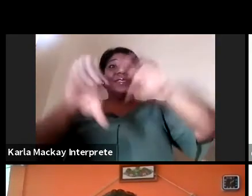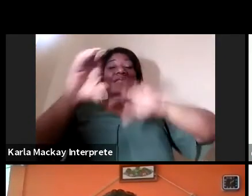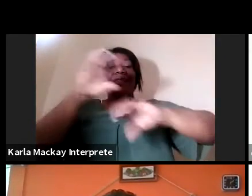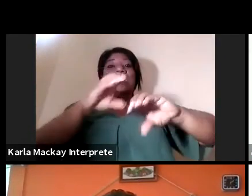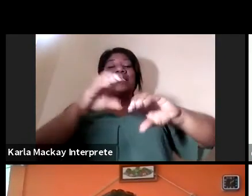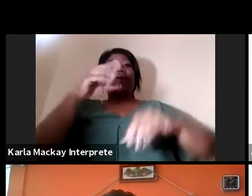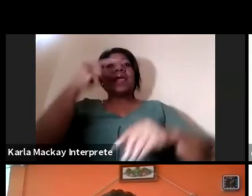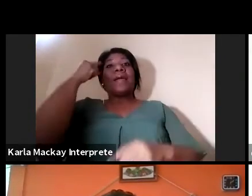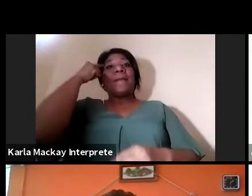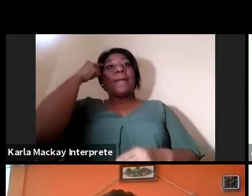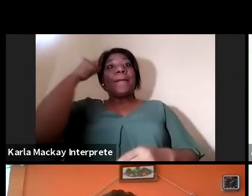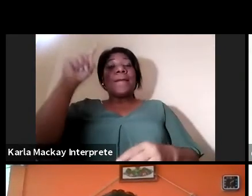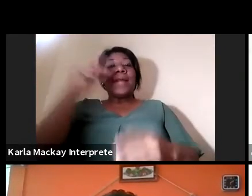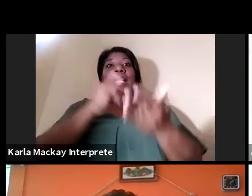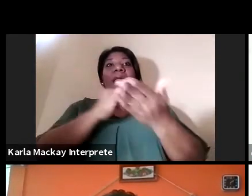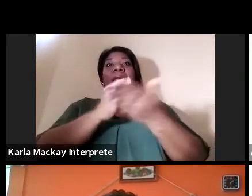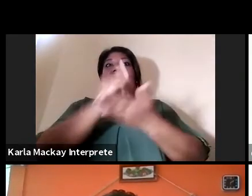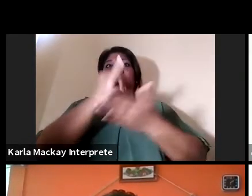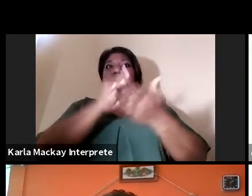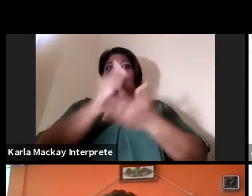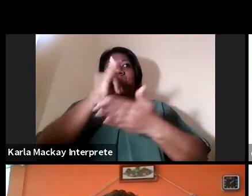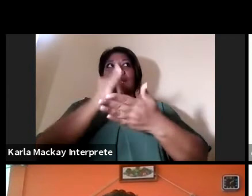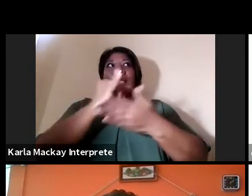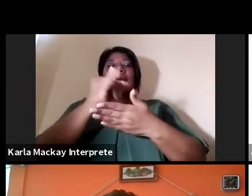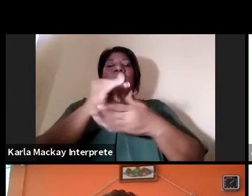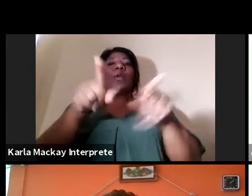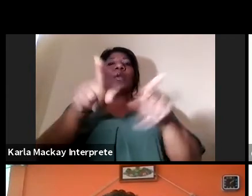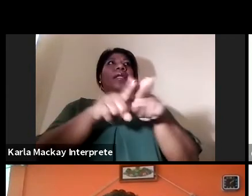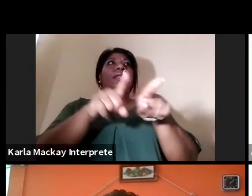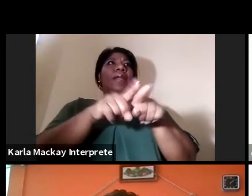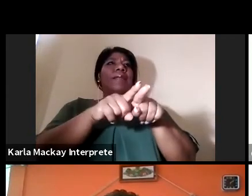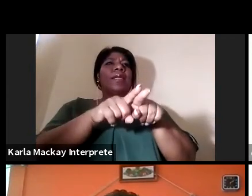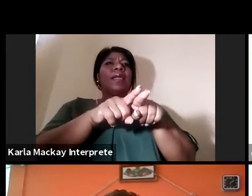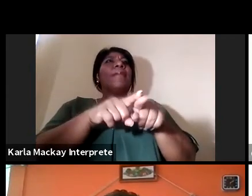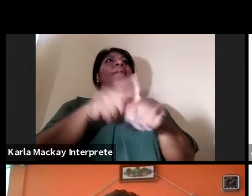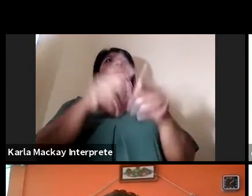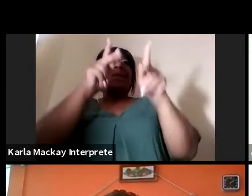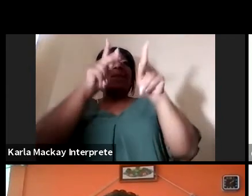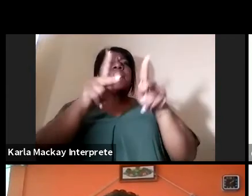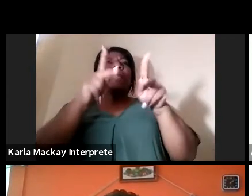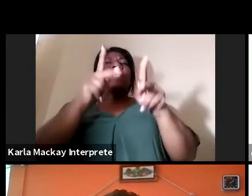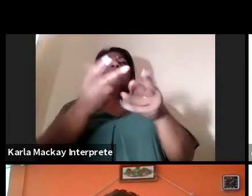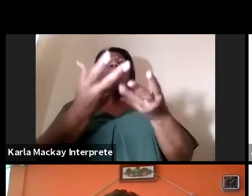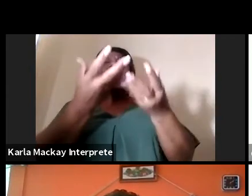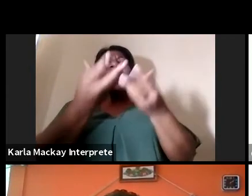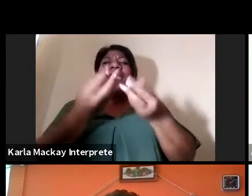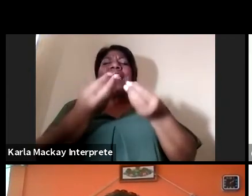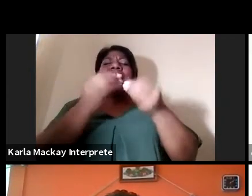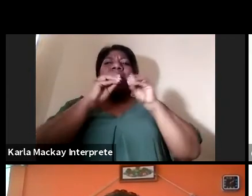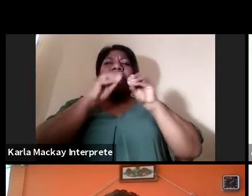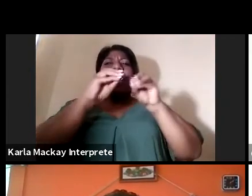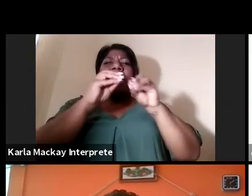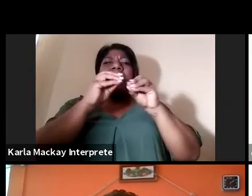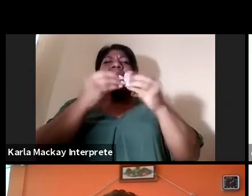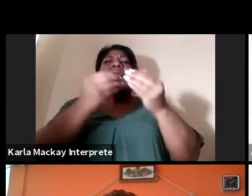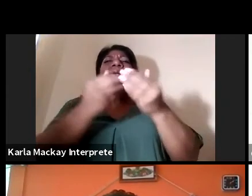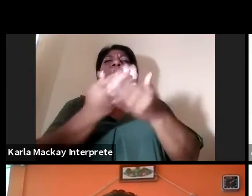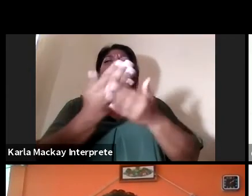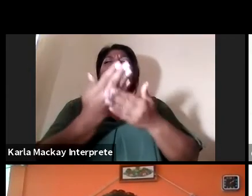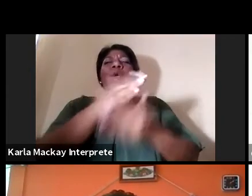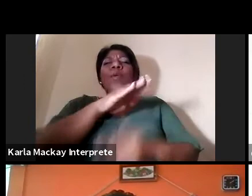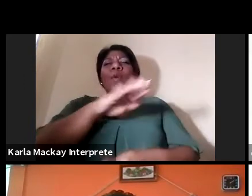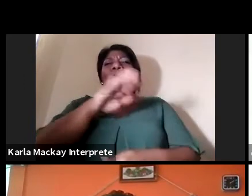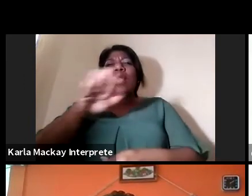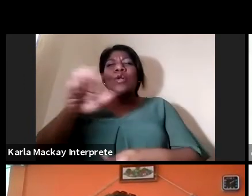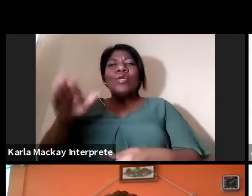investigadores y también para formadores de los semilleros de investigación. Vamos a